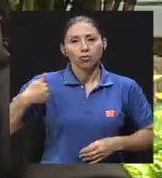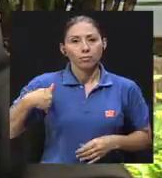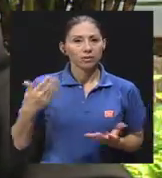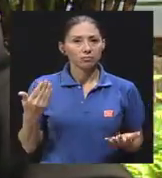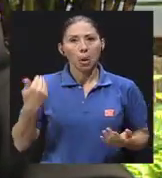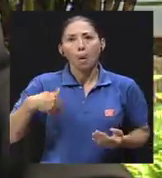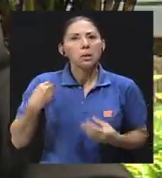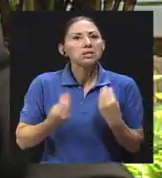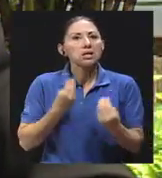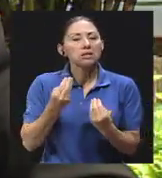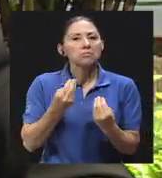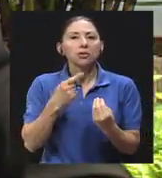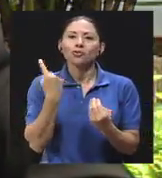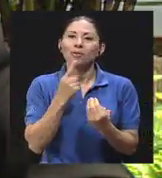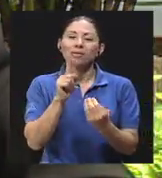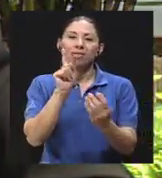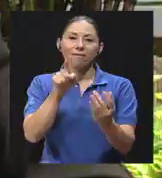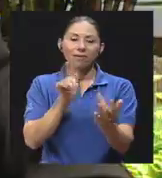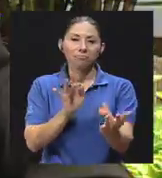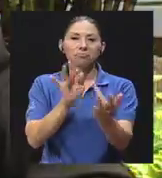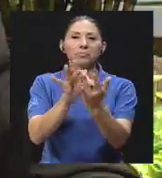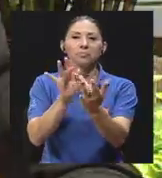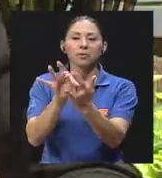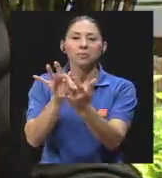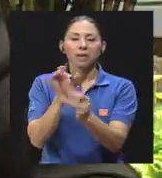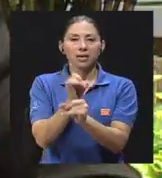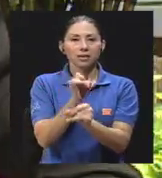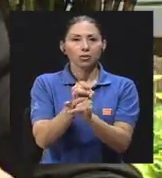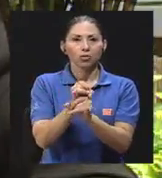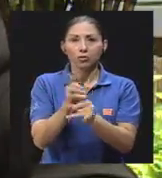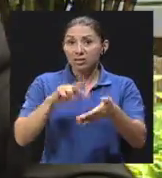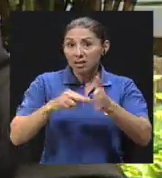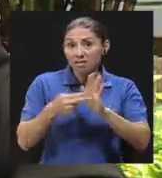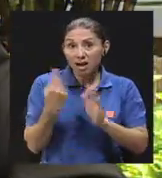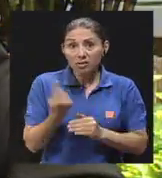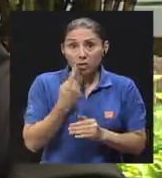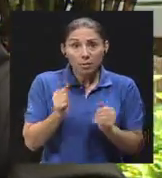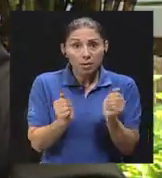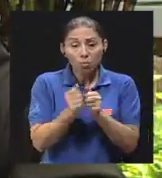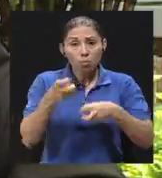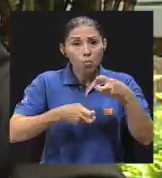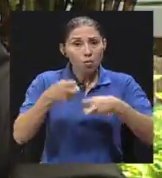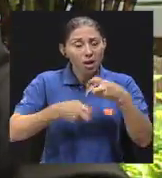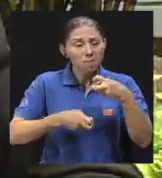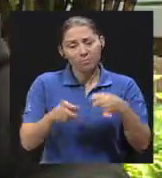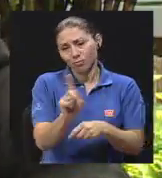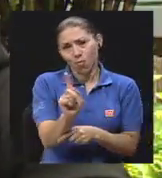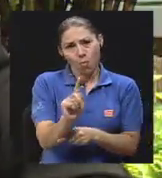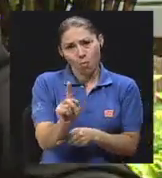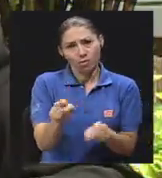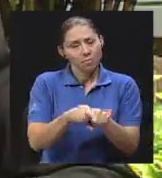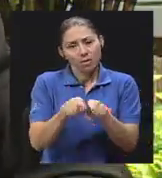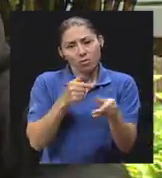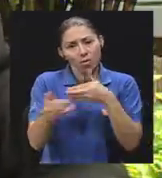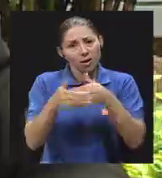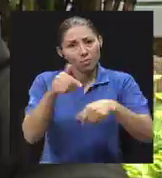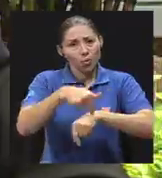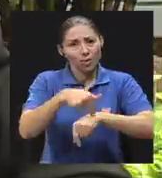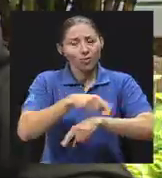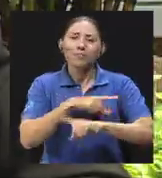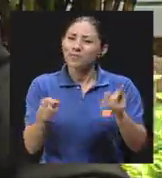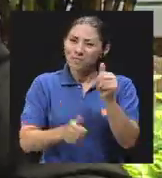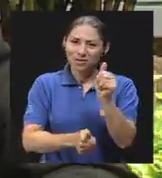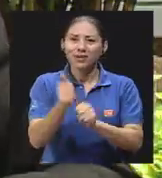al instituto, no tienen que estar pasando por una crisis, aunque la mayor parte de las veces llegan por crisis. porque me mandaron, porque